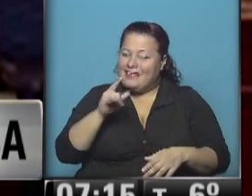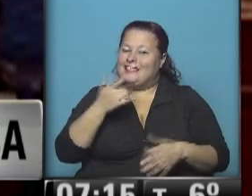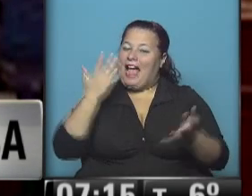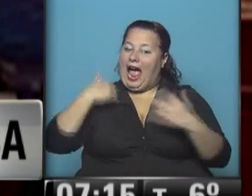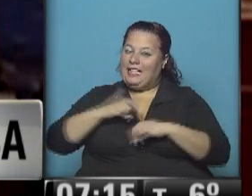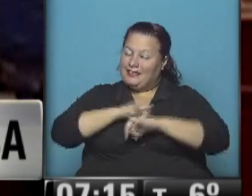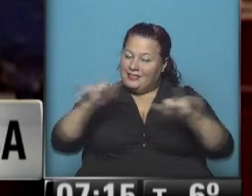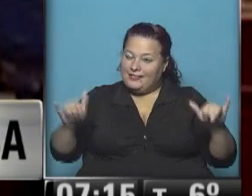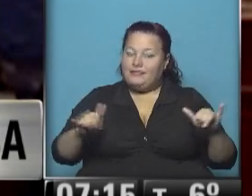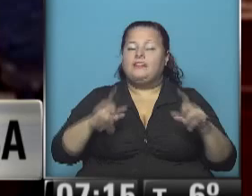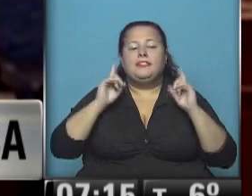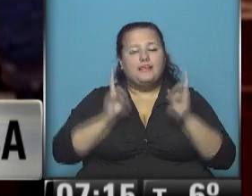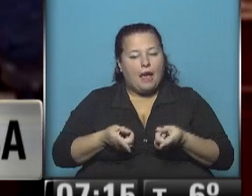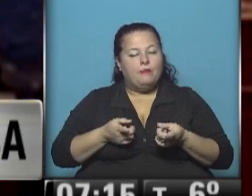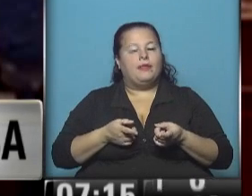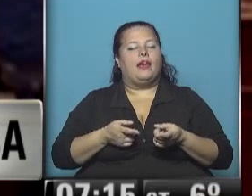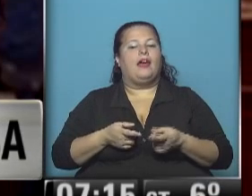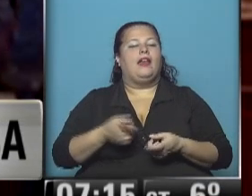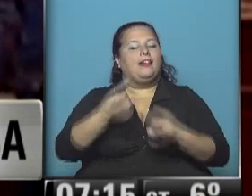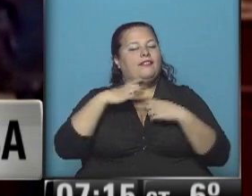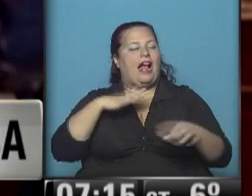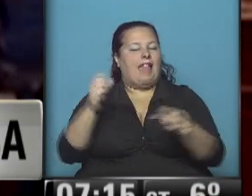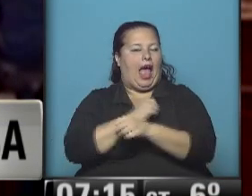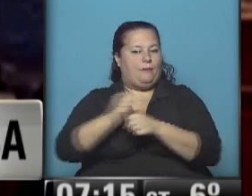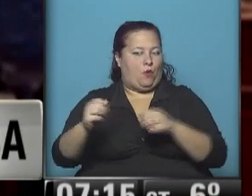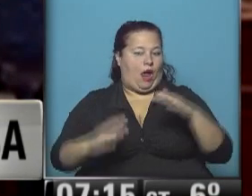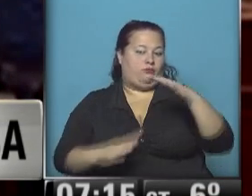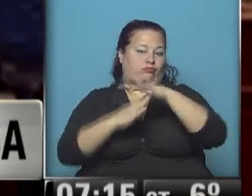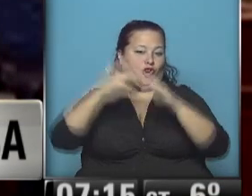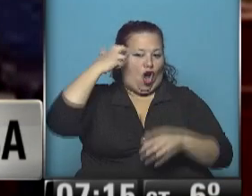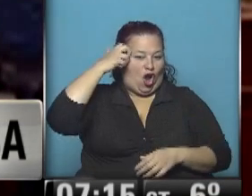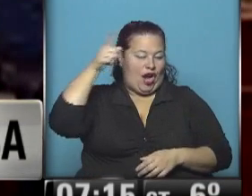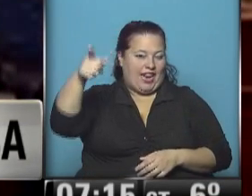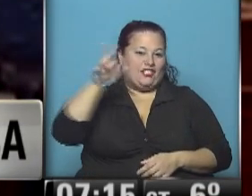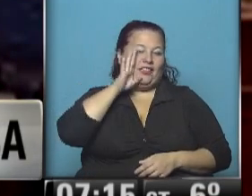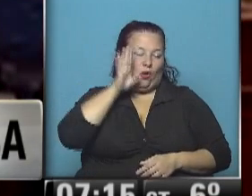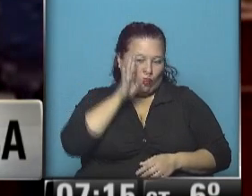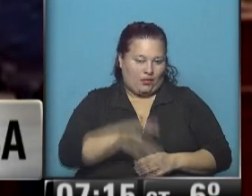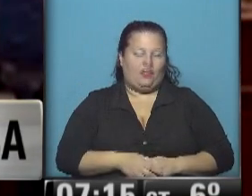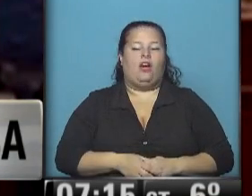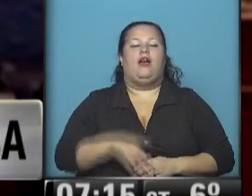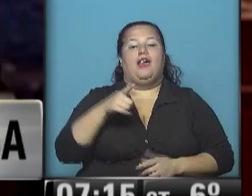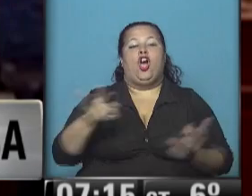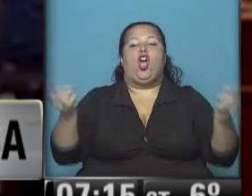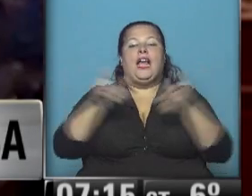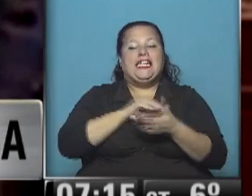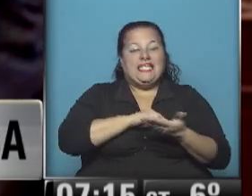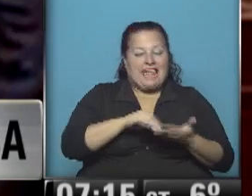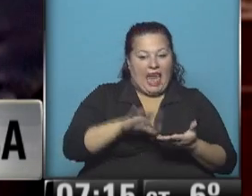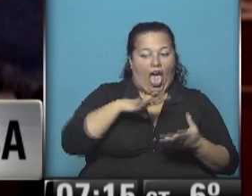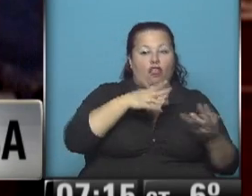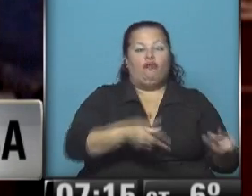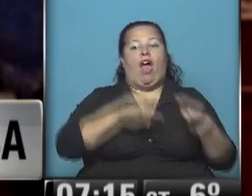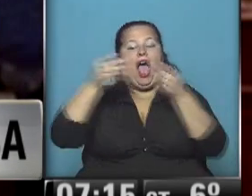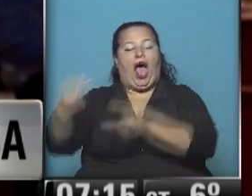cuando se anunció el mismo y que también necesitará la aprobación del Capitolio como se conoce al Congreso estadounidense. Claro, este fue un comité del Senado. Ahora falta que vaya